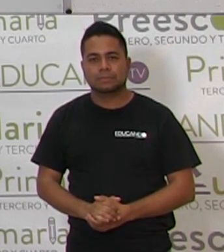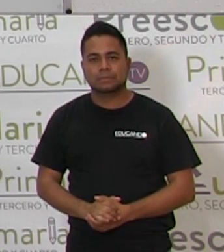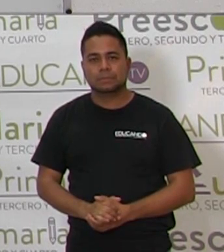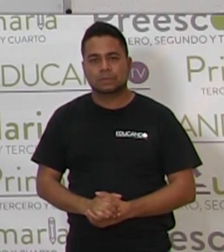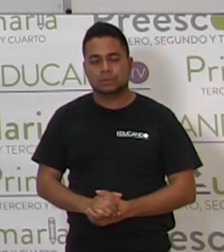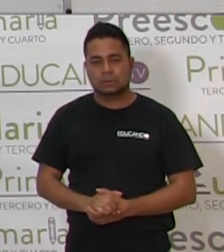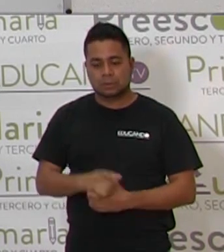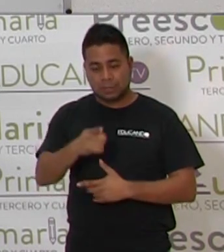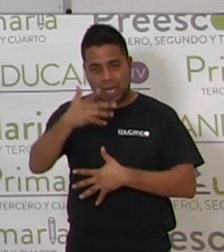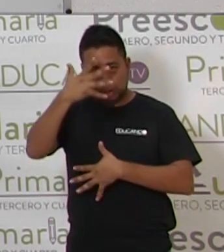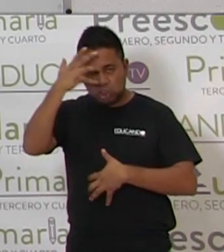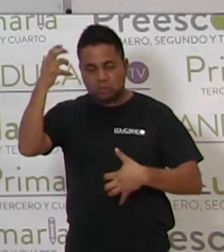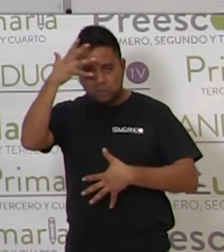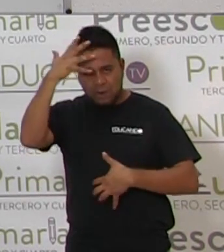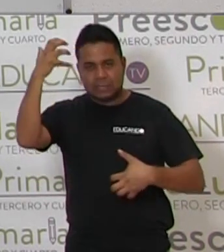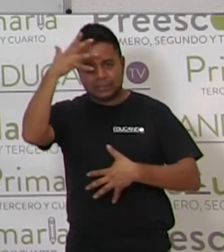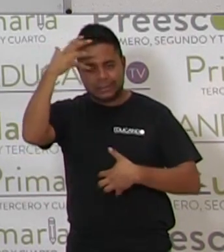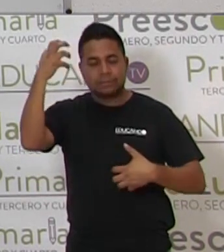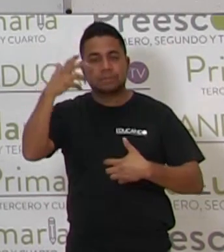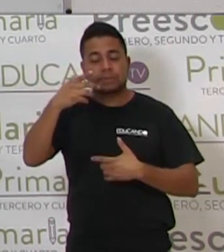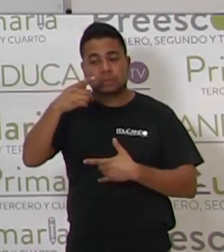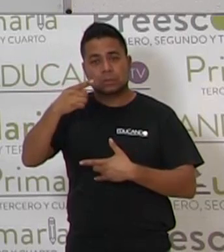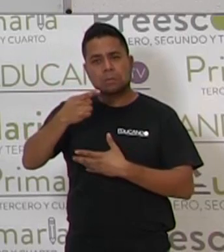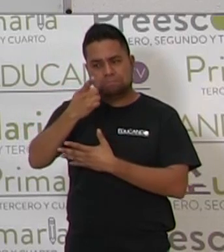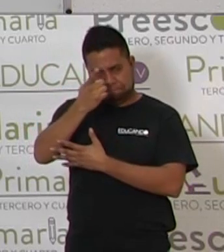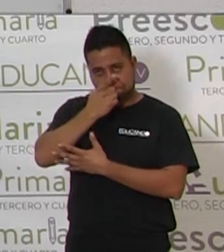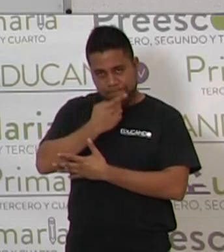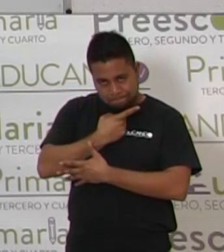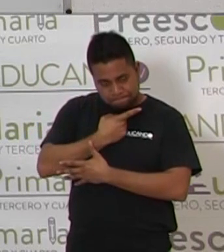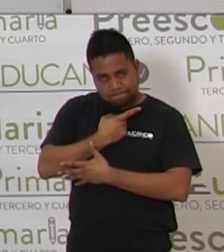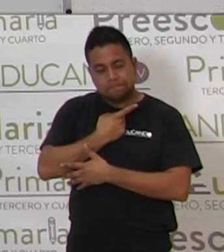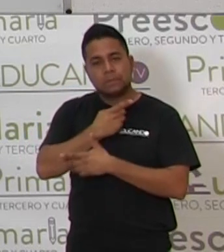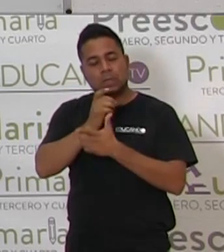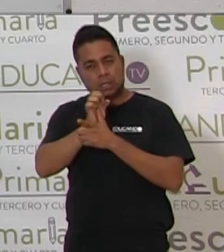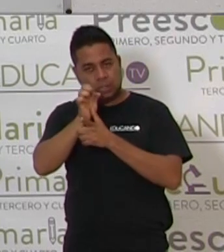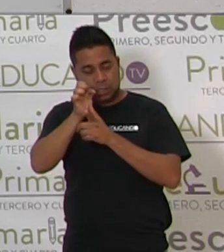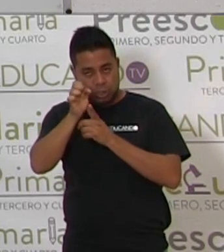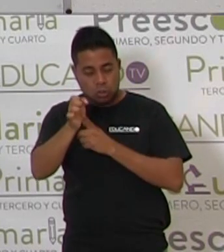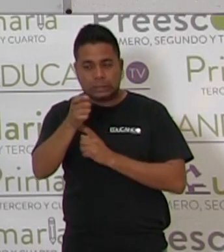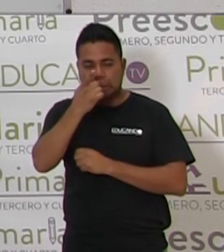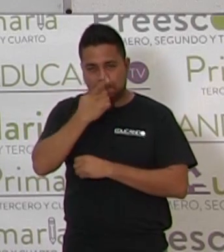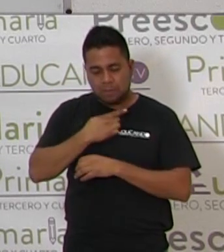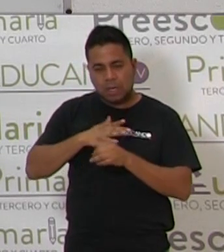Chimpancé. Platícame, entonces, qué vocales tengo que ir acomodando.